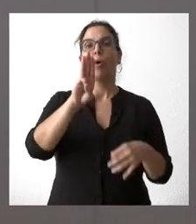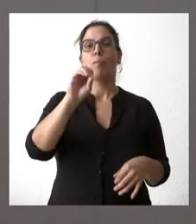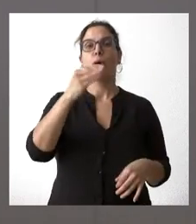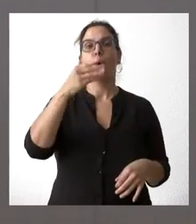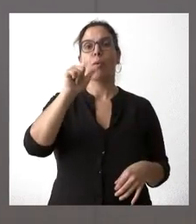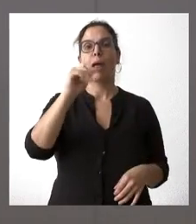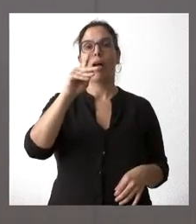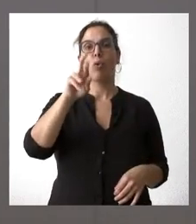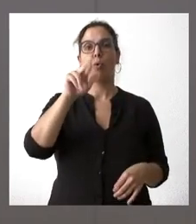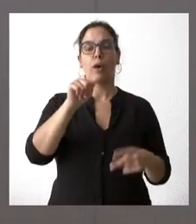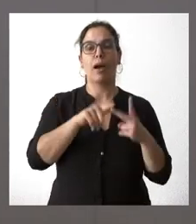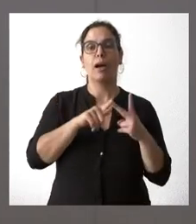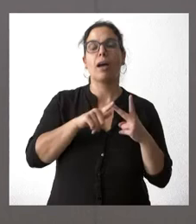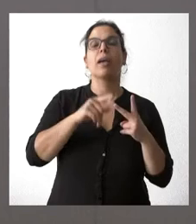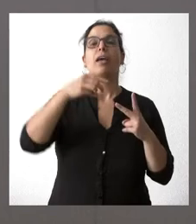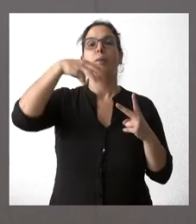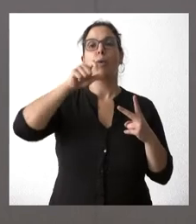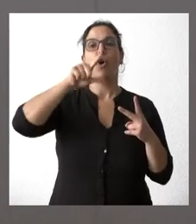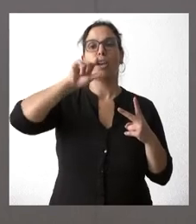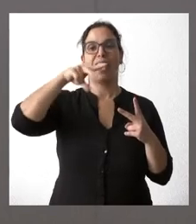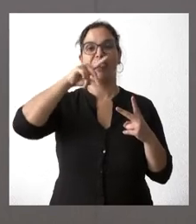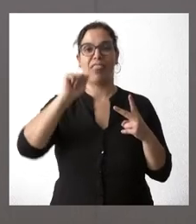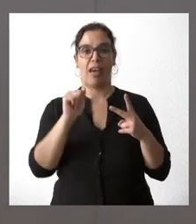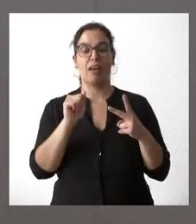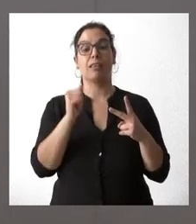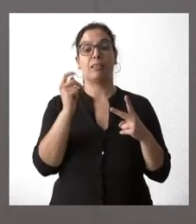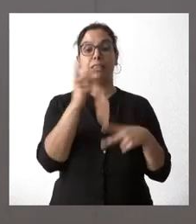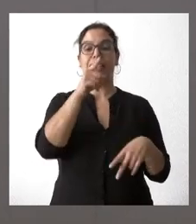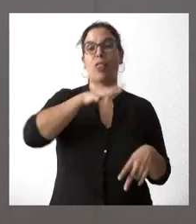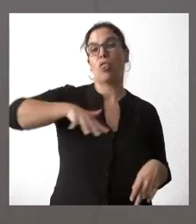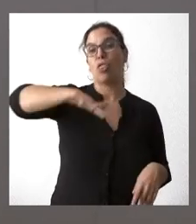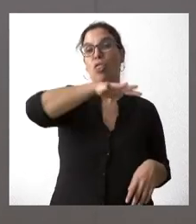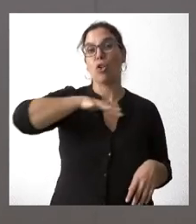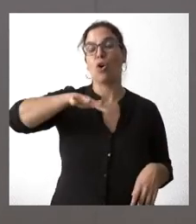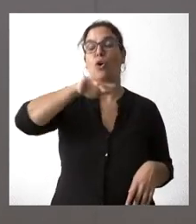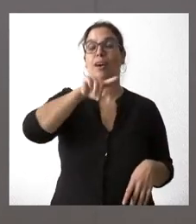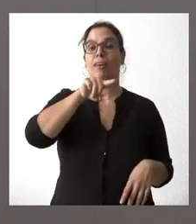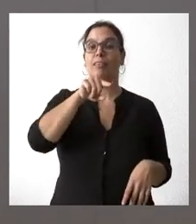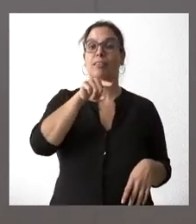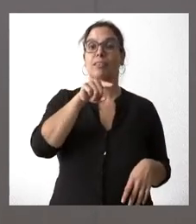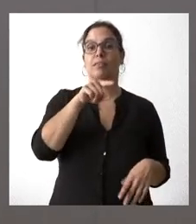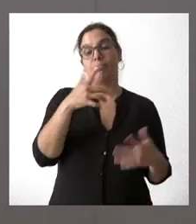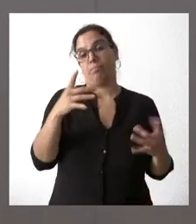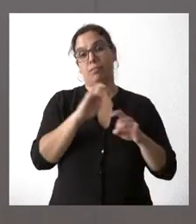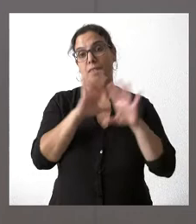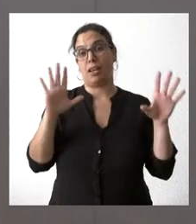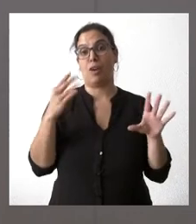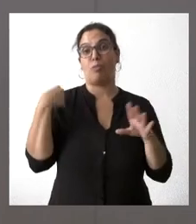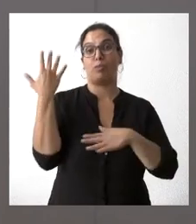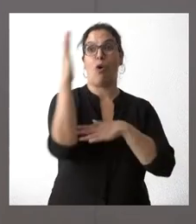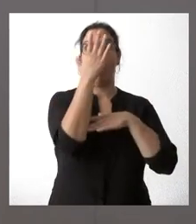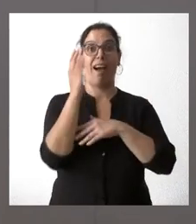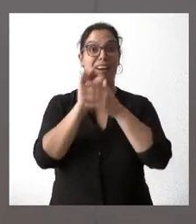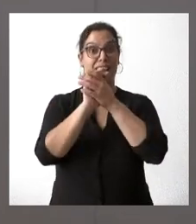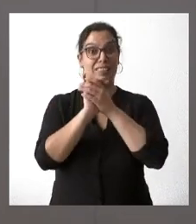Molienda, en Quintana de Fuseros. Estamos hablando de una zona donde, sin lugar a dudas, los castaños suponen un recurso